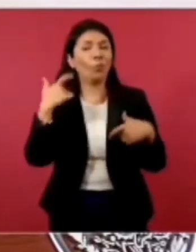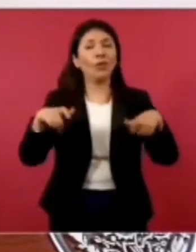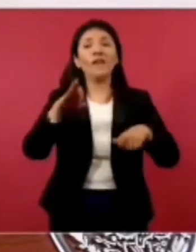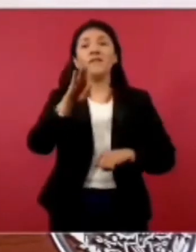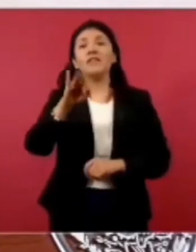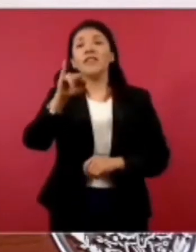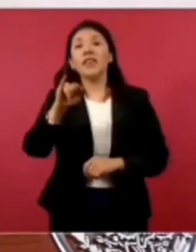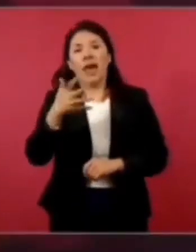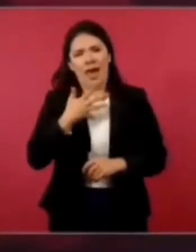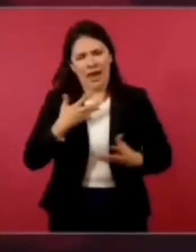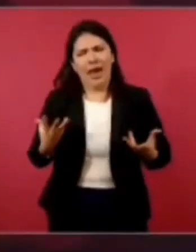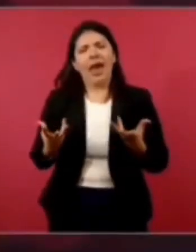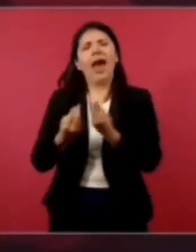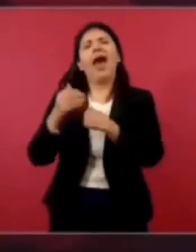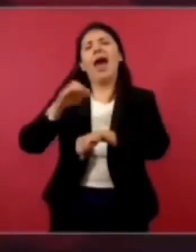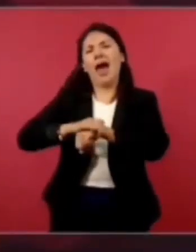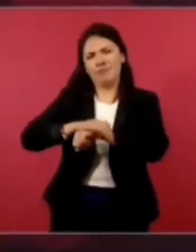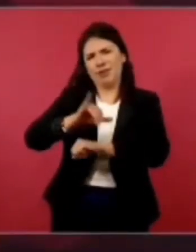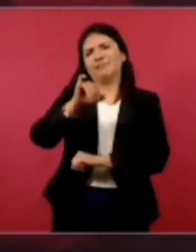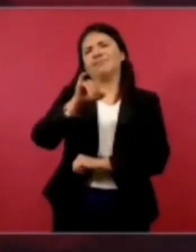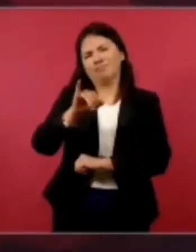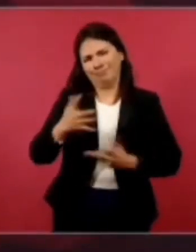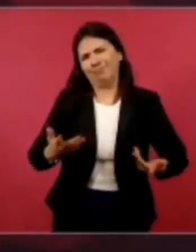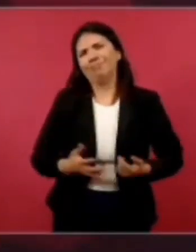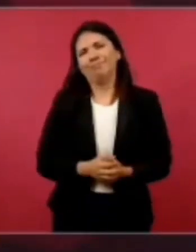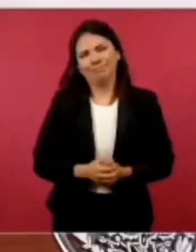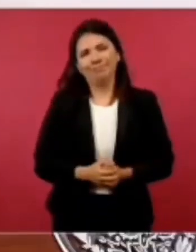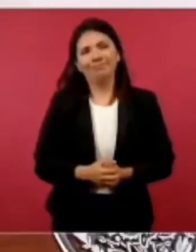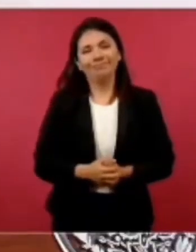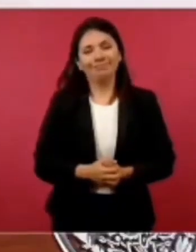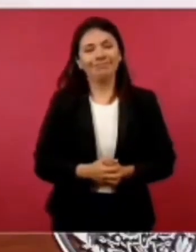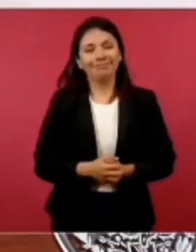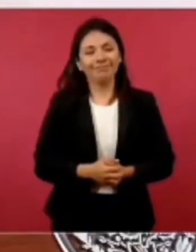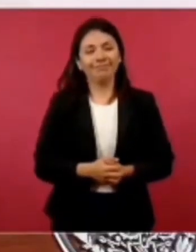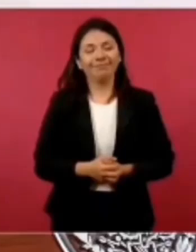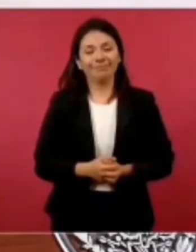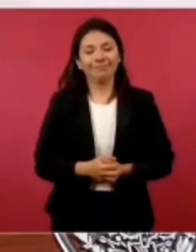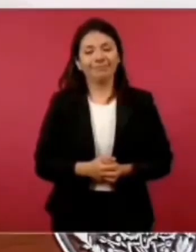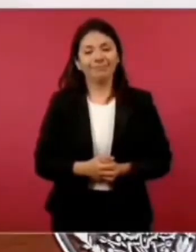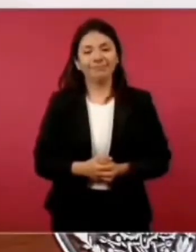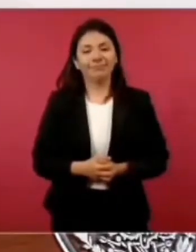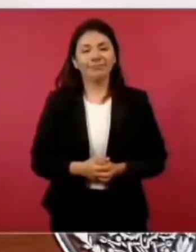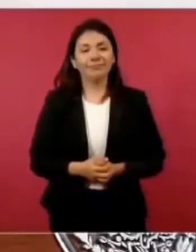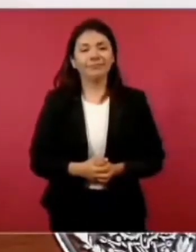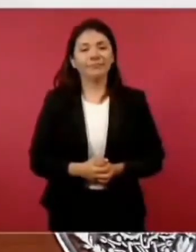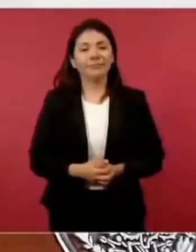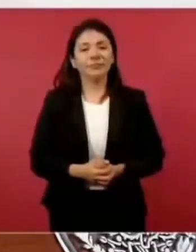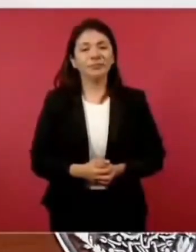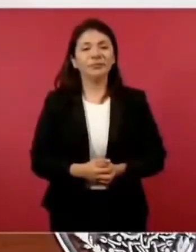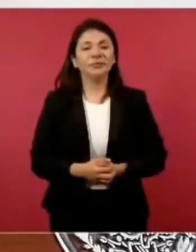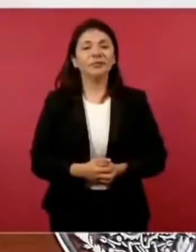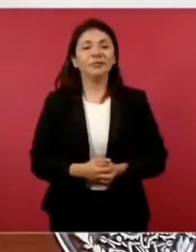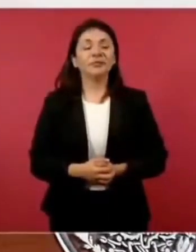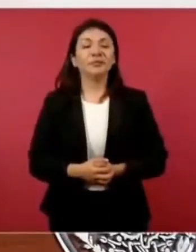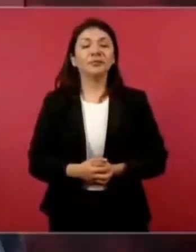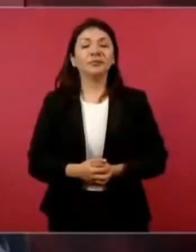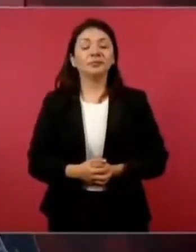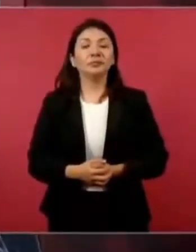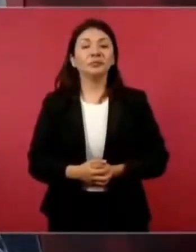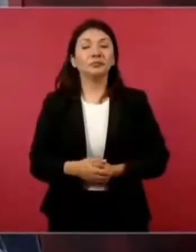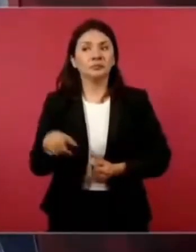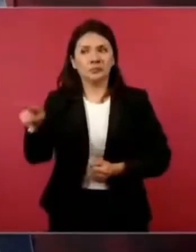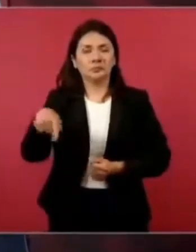yo voté